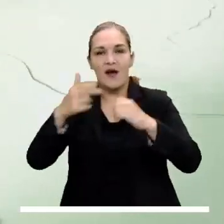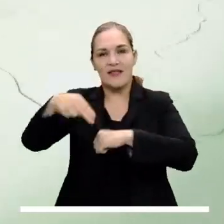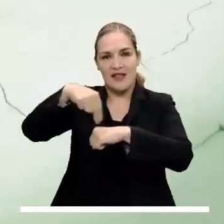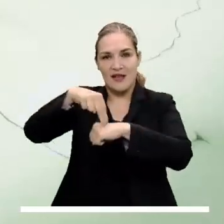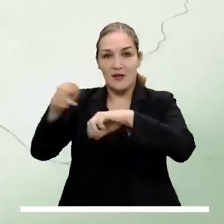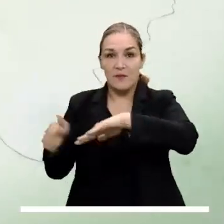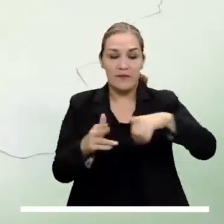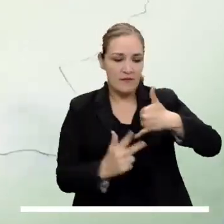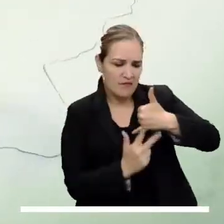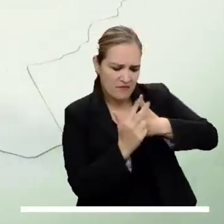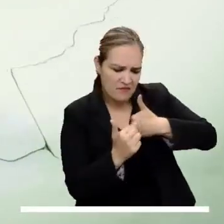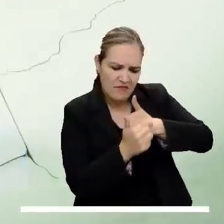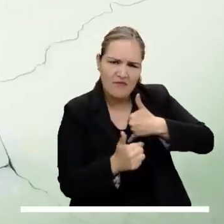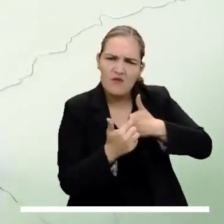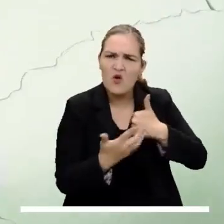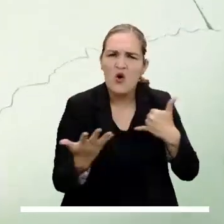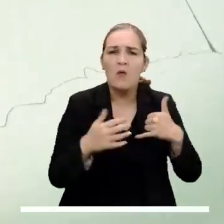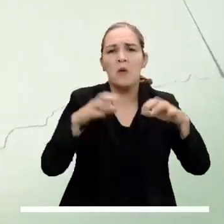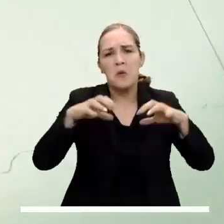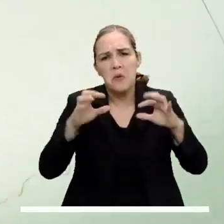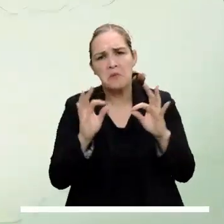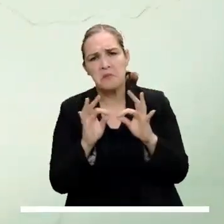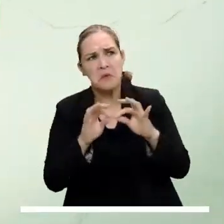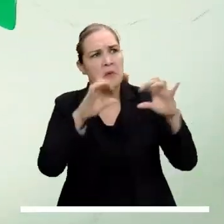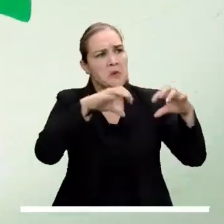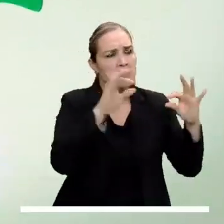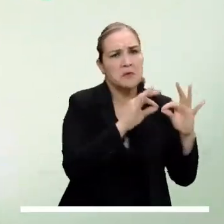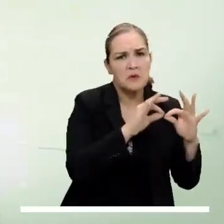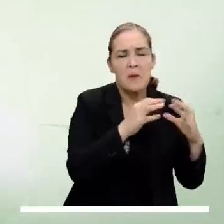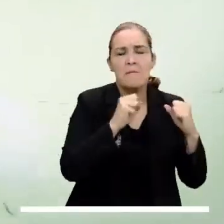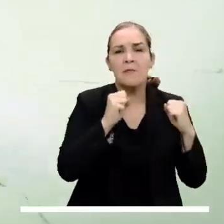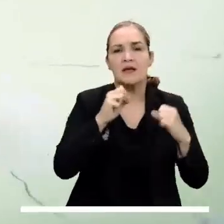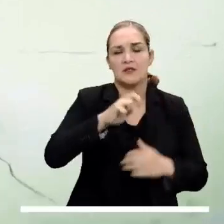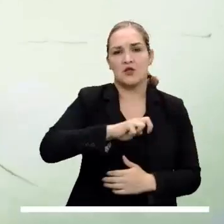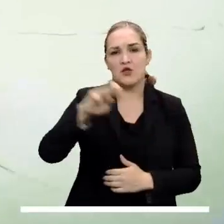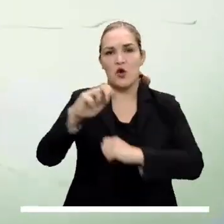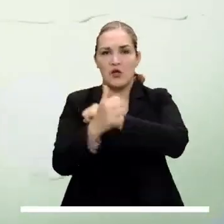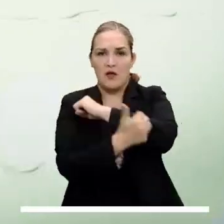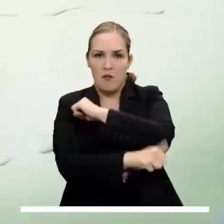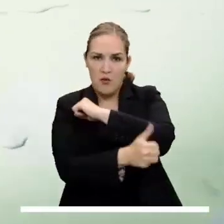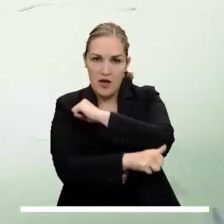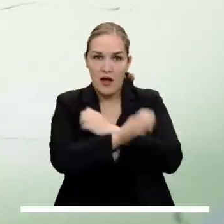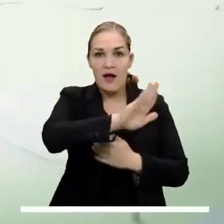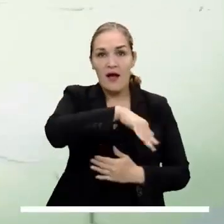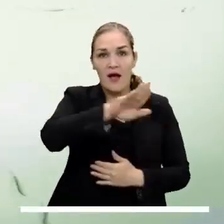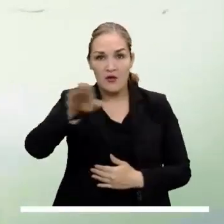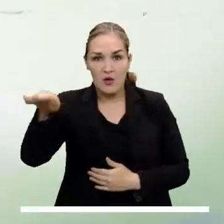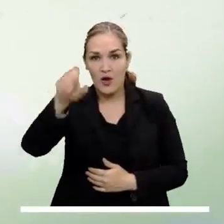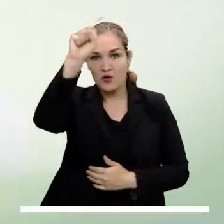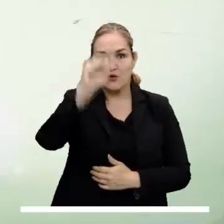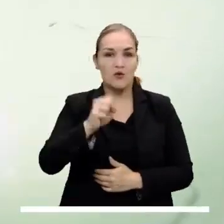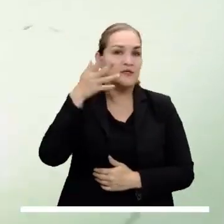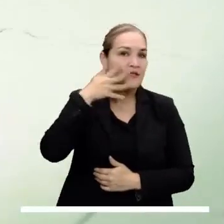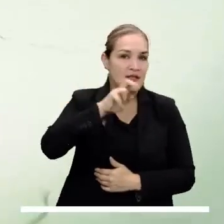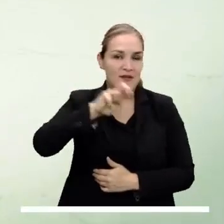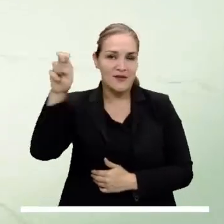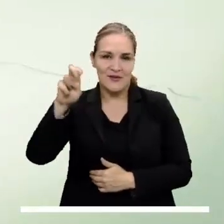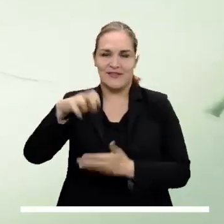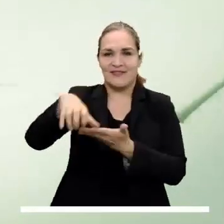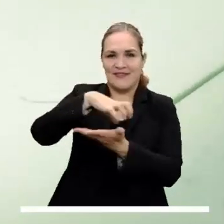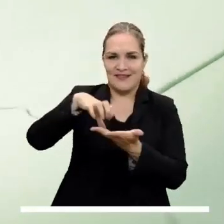Cauca y Nariño. Las precipitaciones andinas será ocasional, especialmente en zonas del norte de Boyacá,